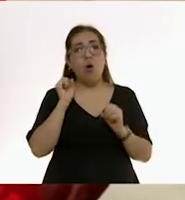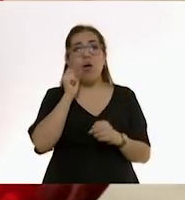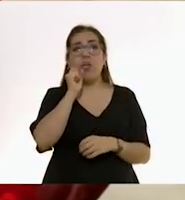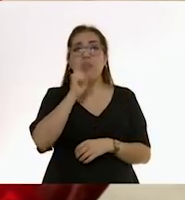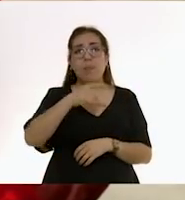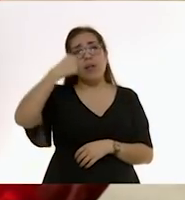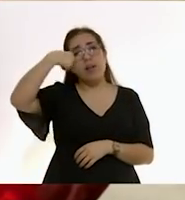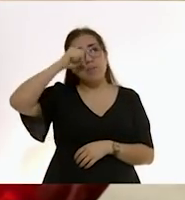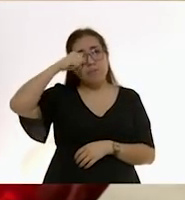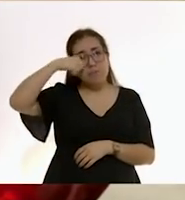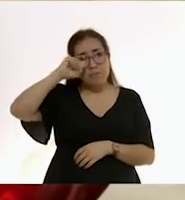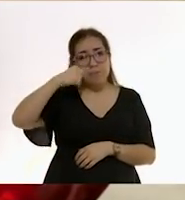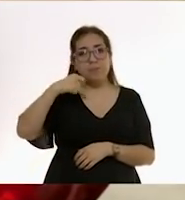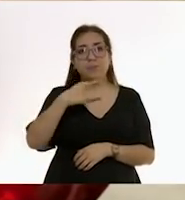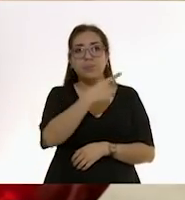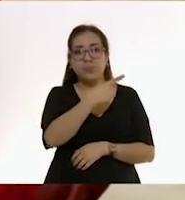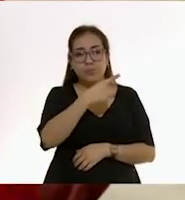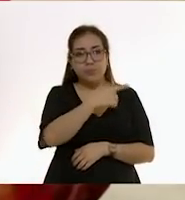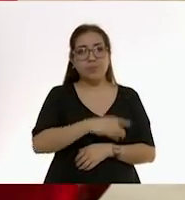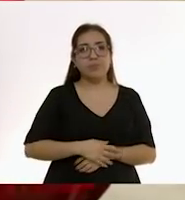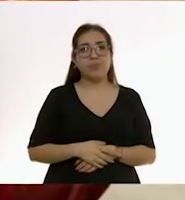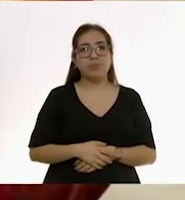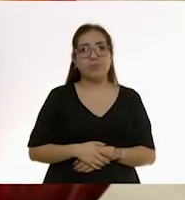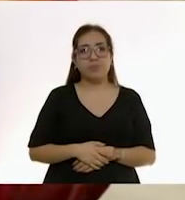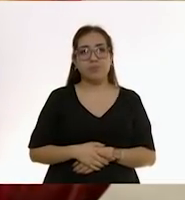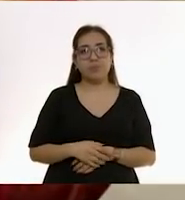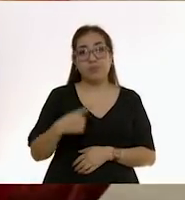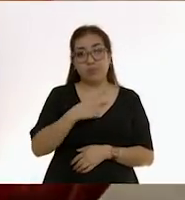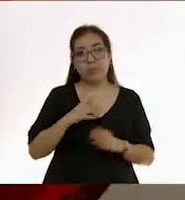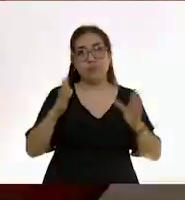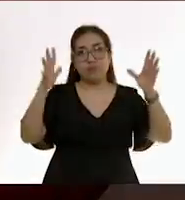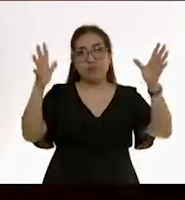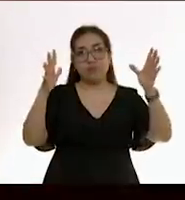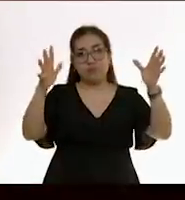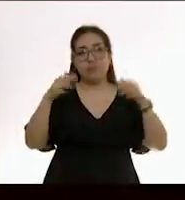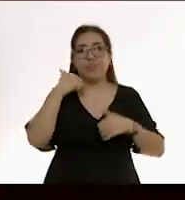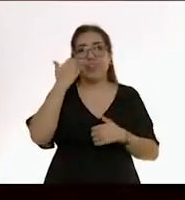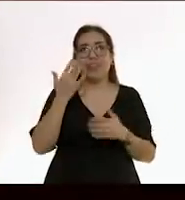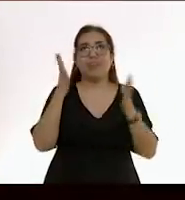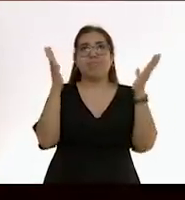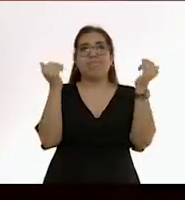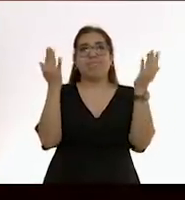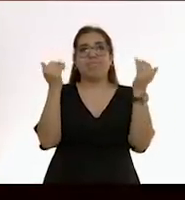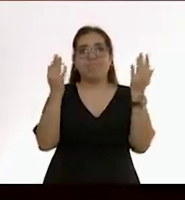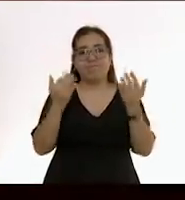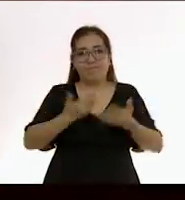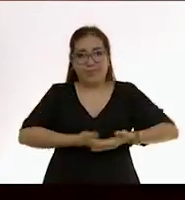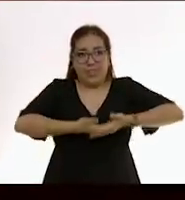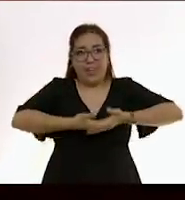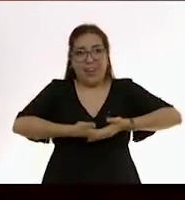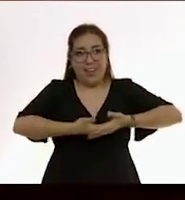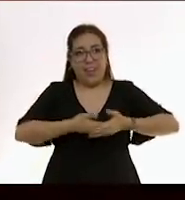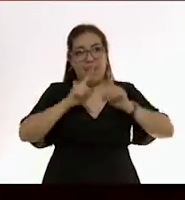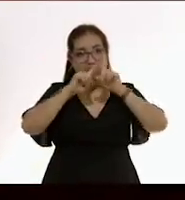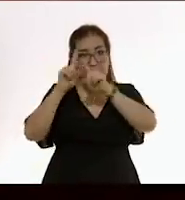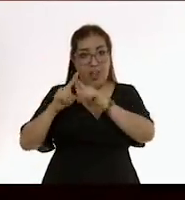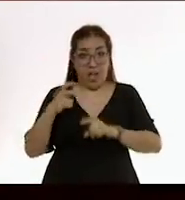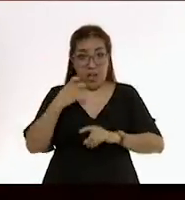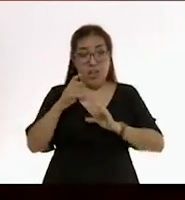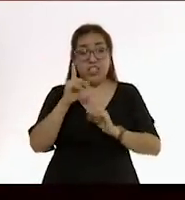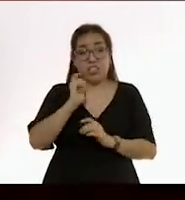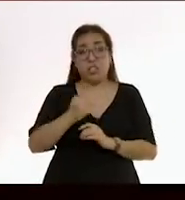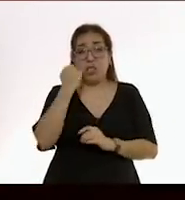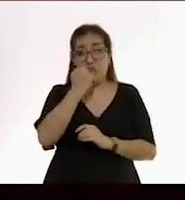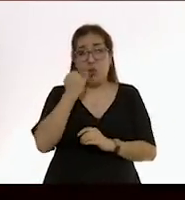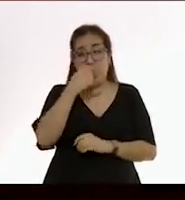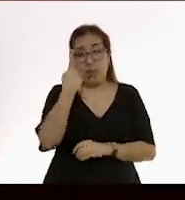la manita siendo así, por ejemplo, o la manita siendo así cuando quiere ser cargado. Ese es un lenguaje que está comunicando constantemente las